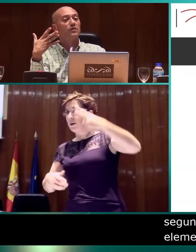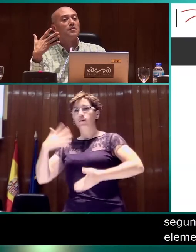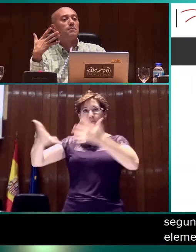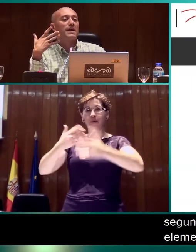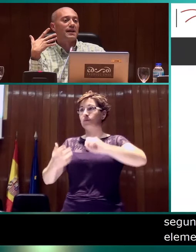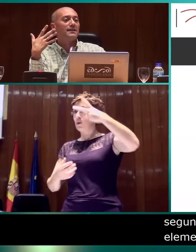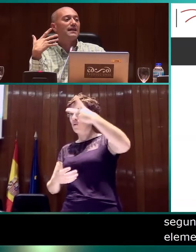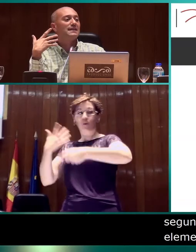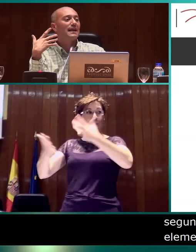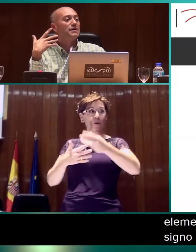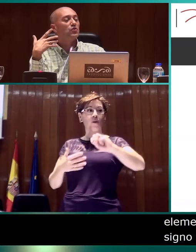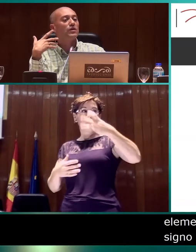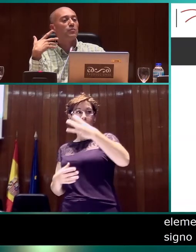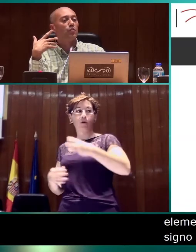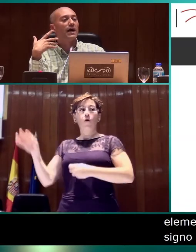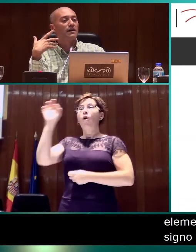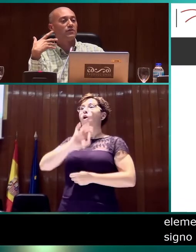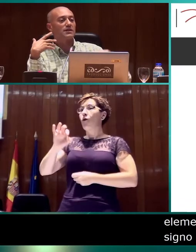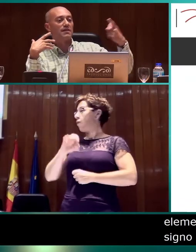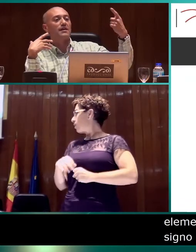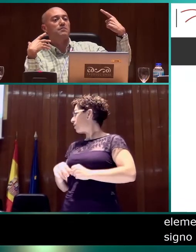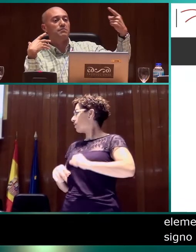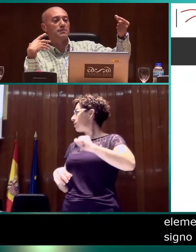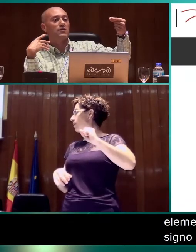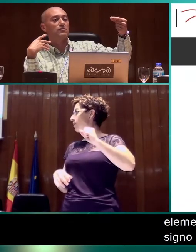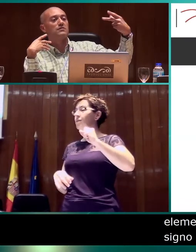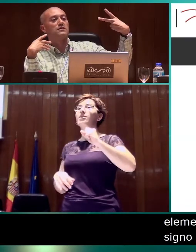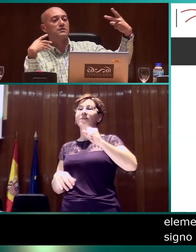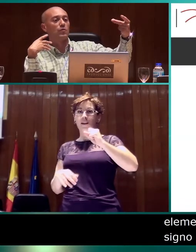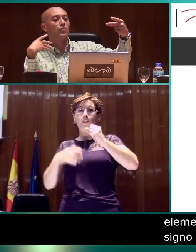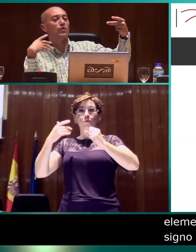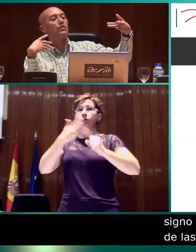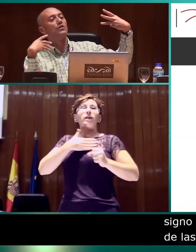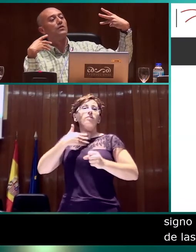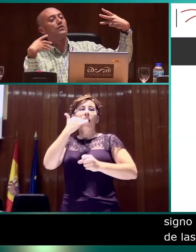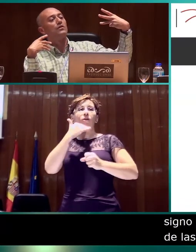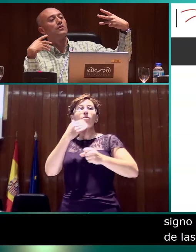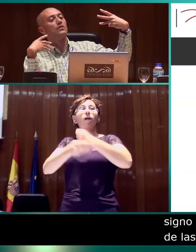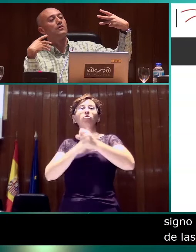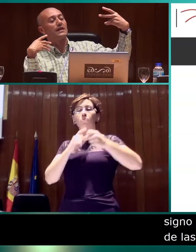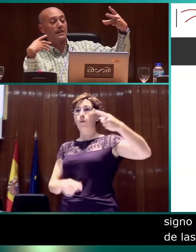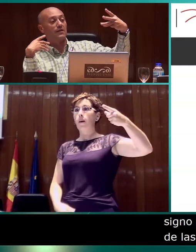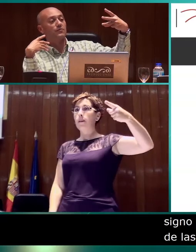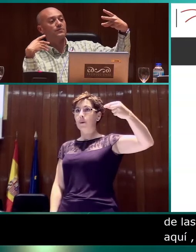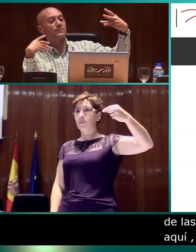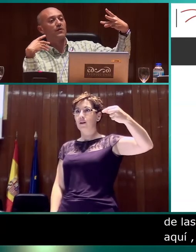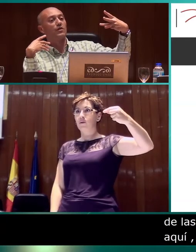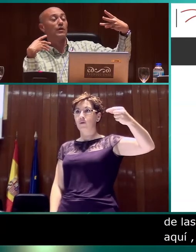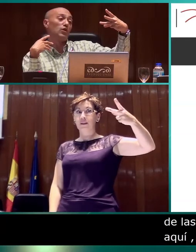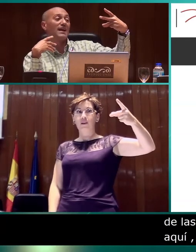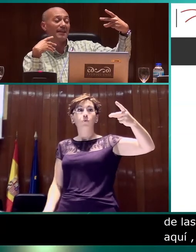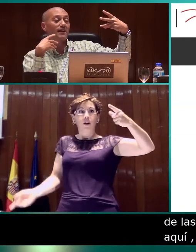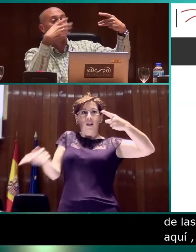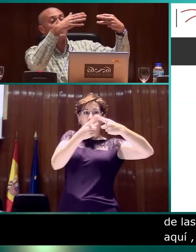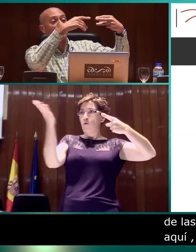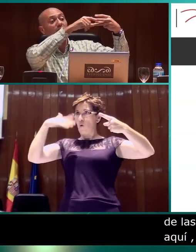para realizar el señalamiento con el pulgar. Entonces, hace primero, segundo, tercero, ¿de acuerdo? Bueno,